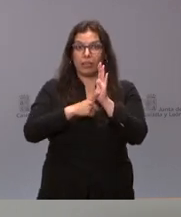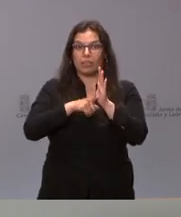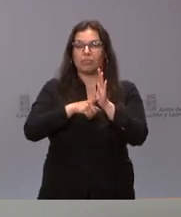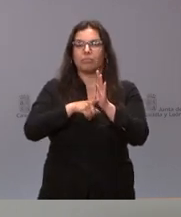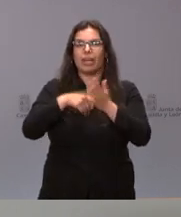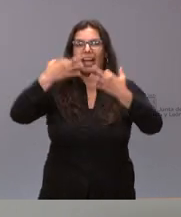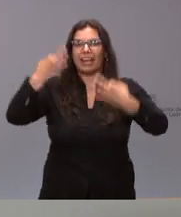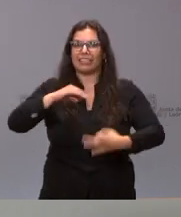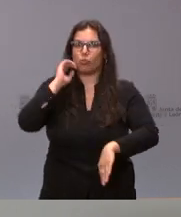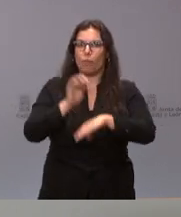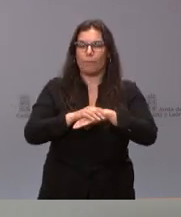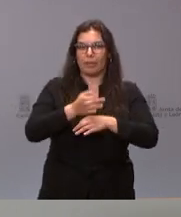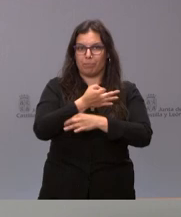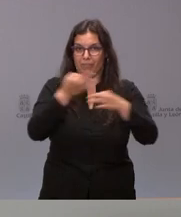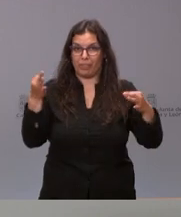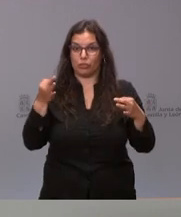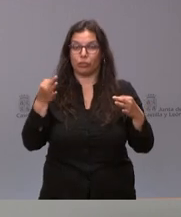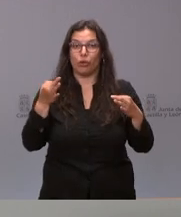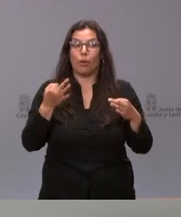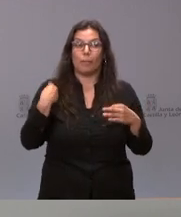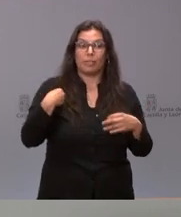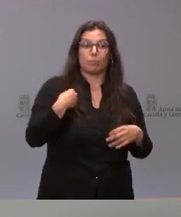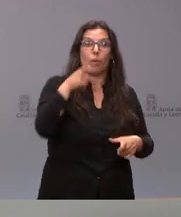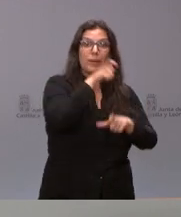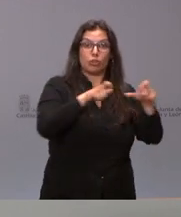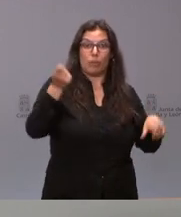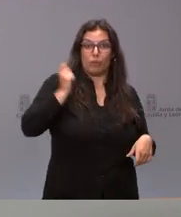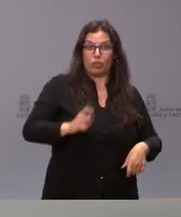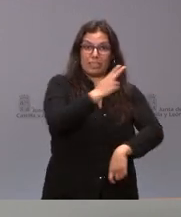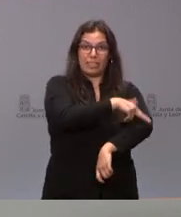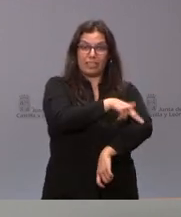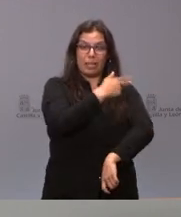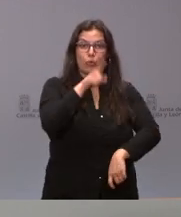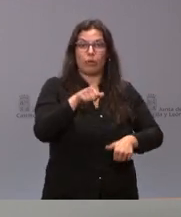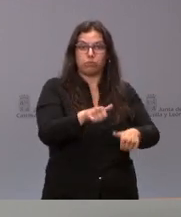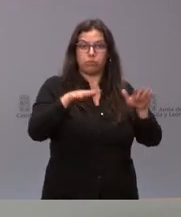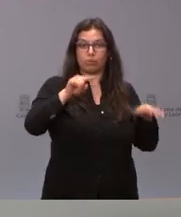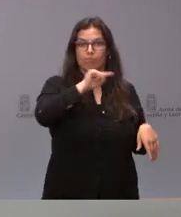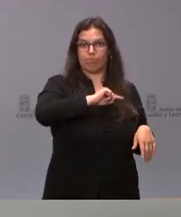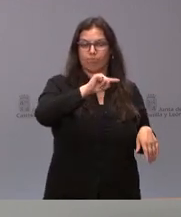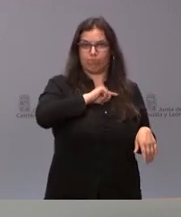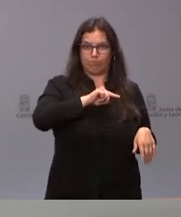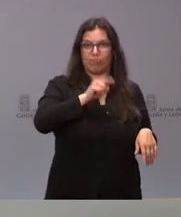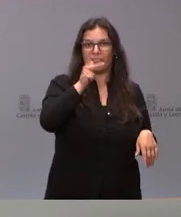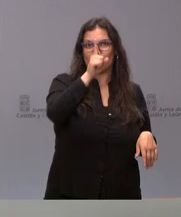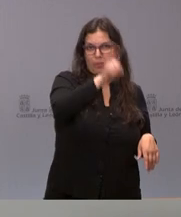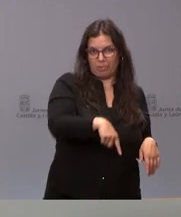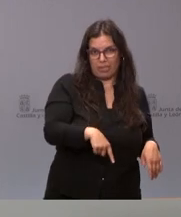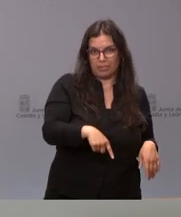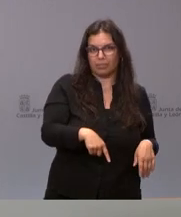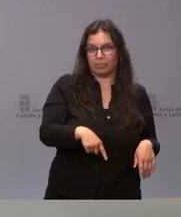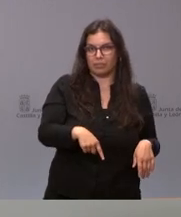el derecho de los profesionales sanitarios a manifestar la objeción de conciencia, algo que han manifestado de una forma muy importante